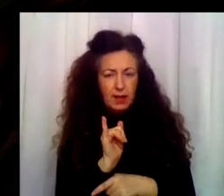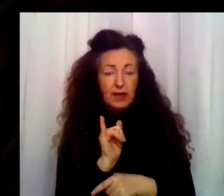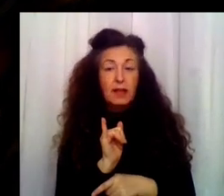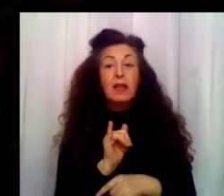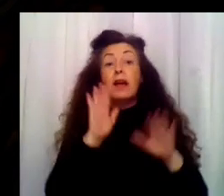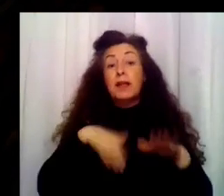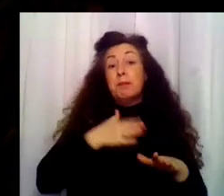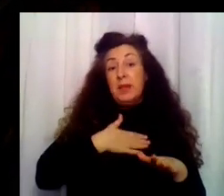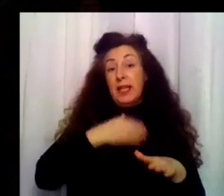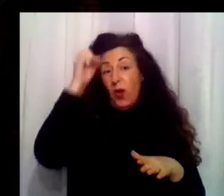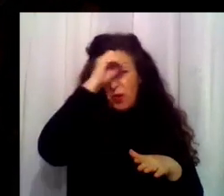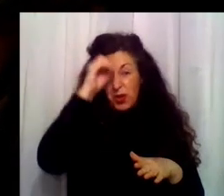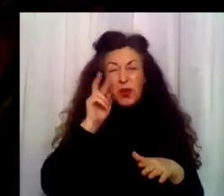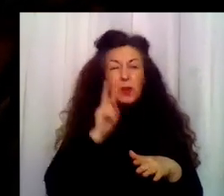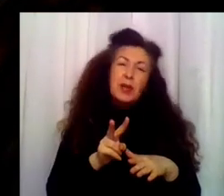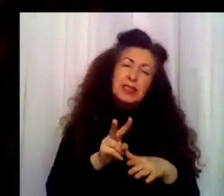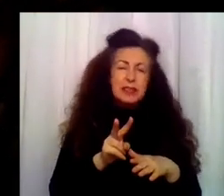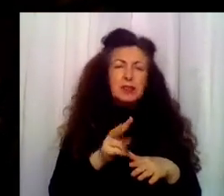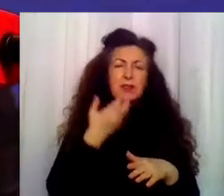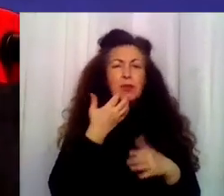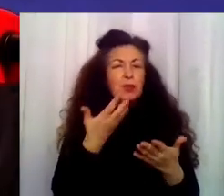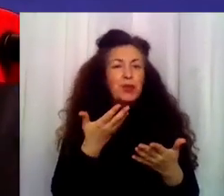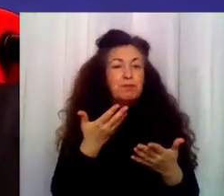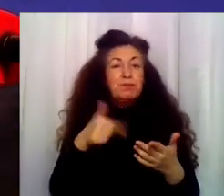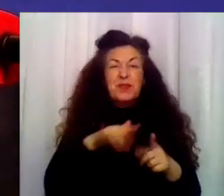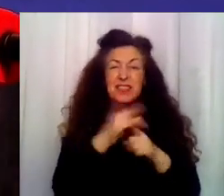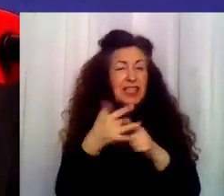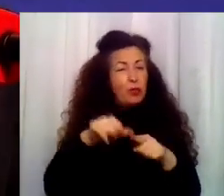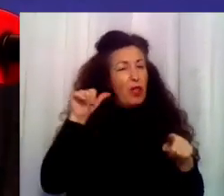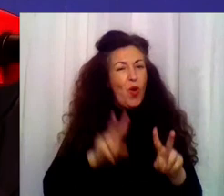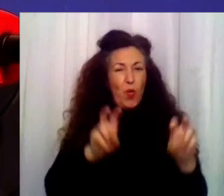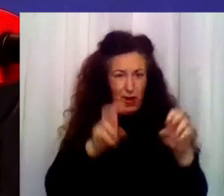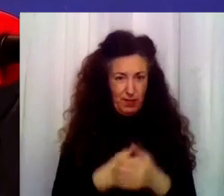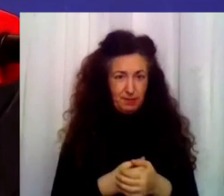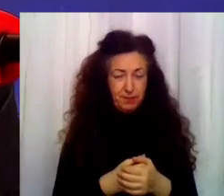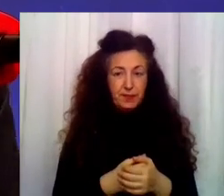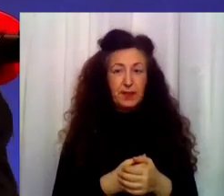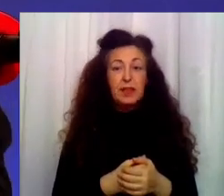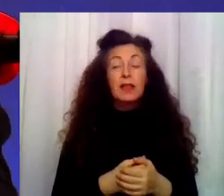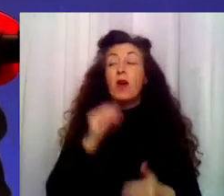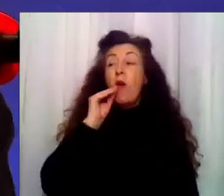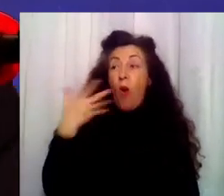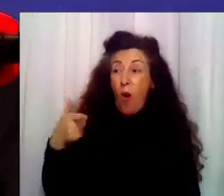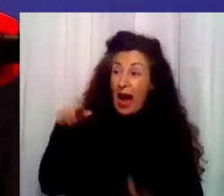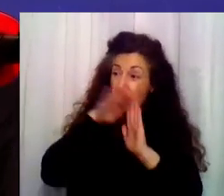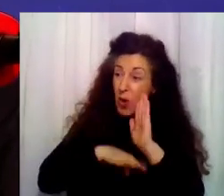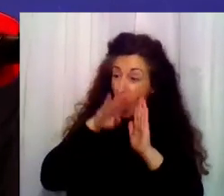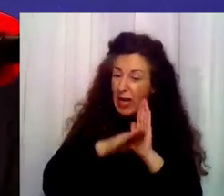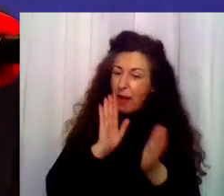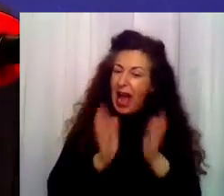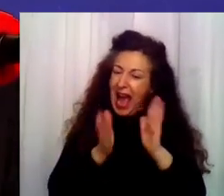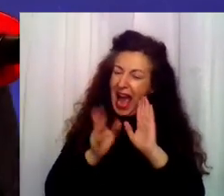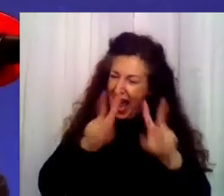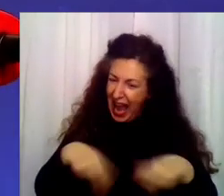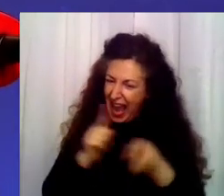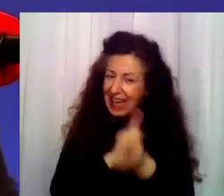es algo nuevo, inaudito. Bueno, muchas gracias, señor Carmona. Ojalá este programa de rehabilitación de madres